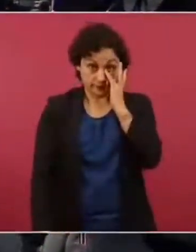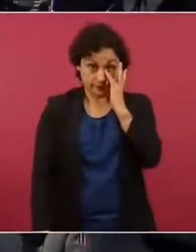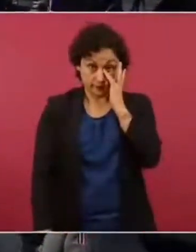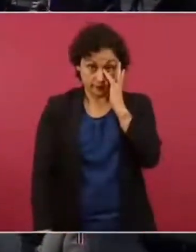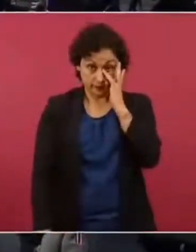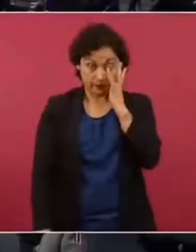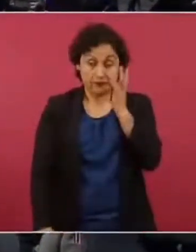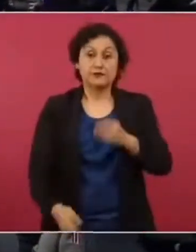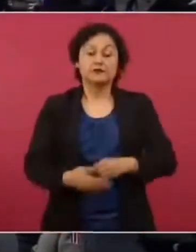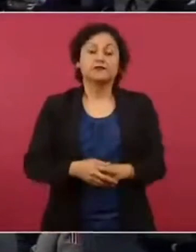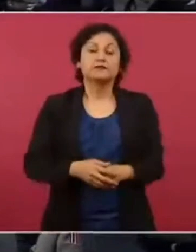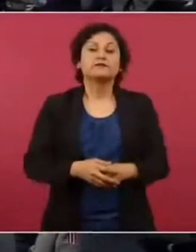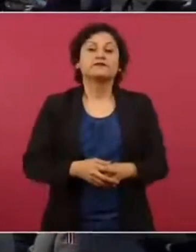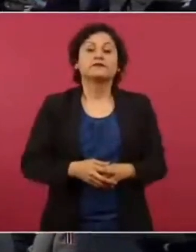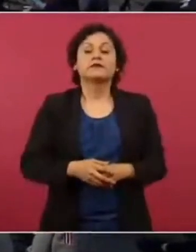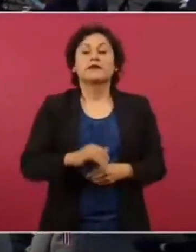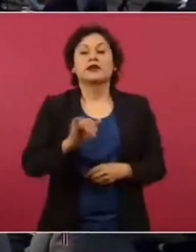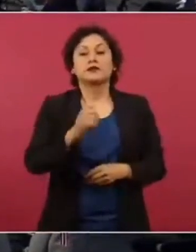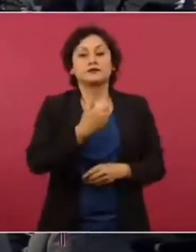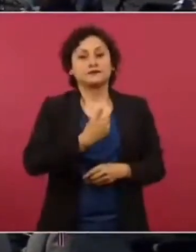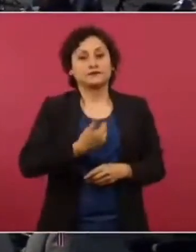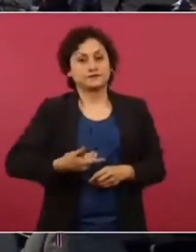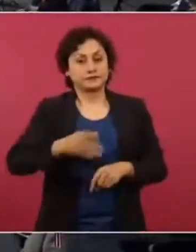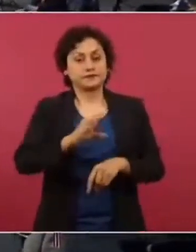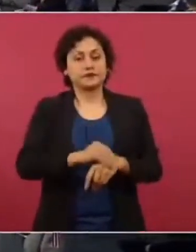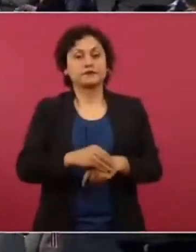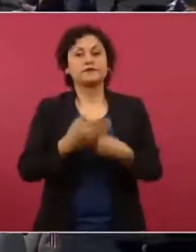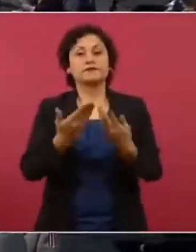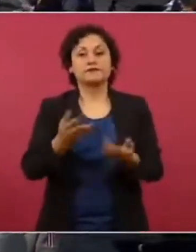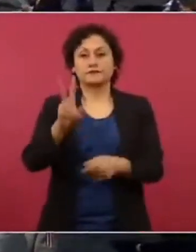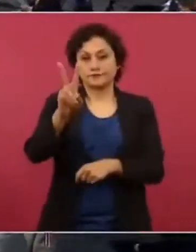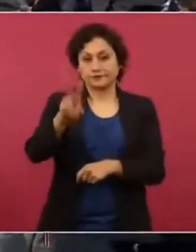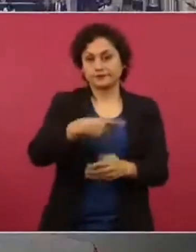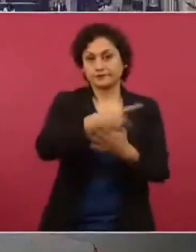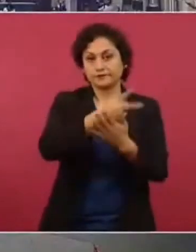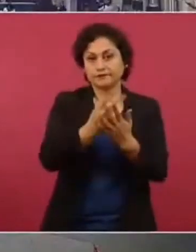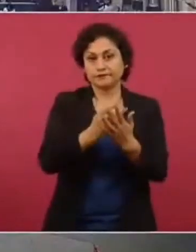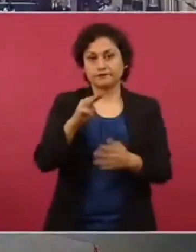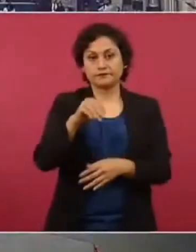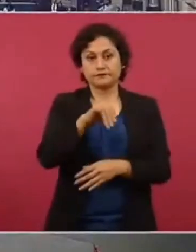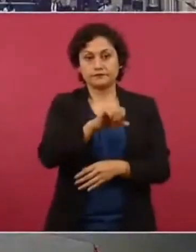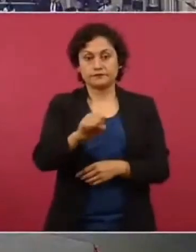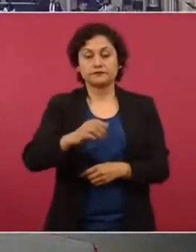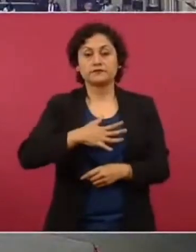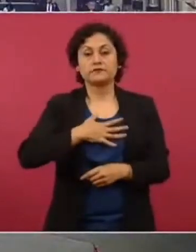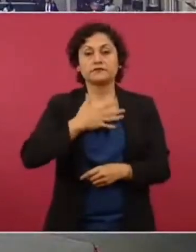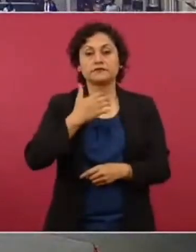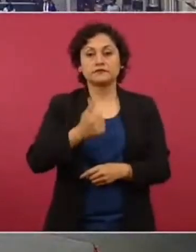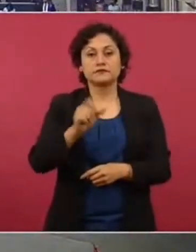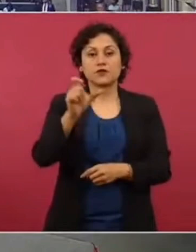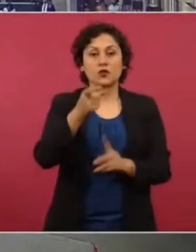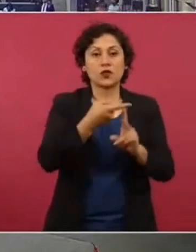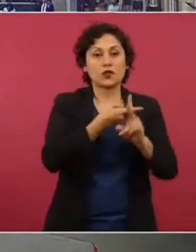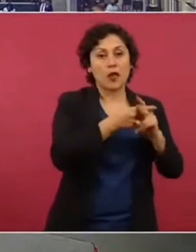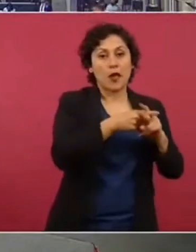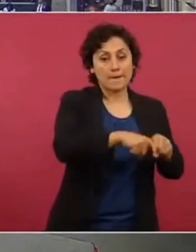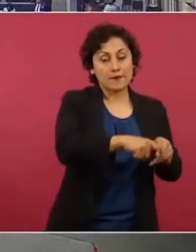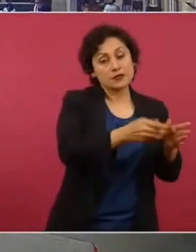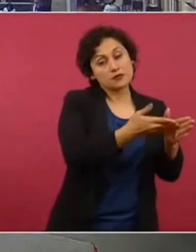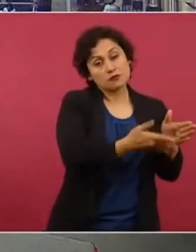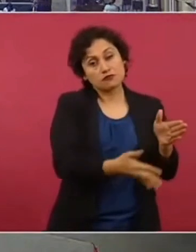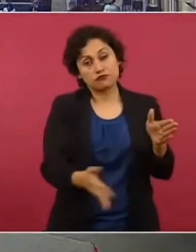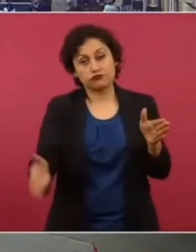Mucho gusto, señor presidente. Efectivamente, en el programa INSS Bienestar, desde que existe, desde su nacimiento